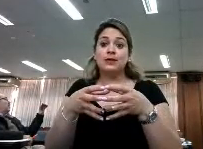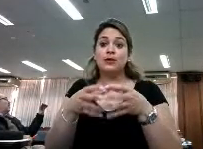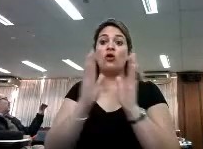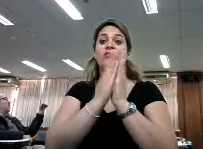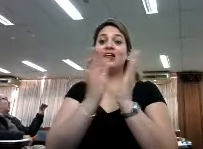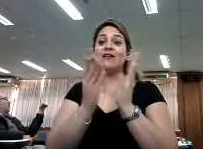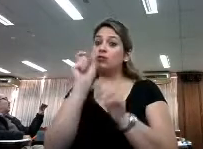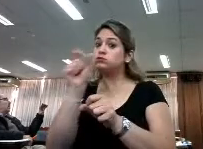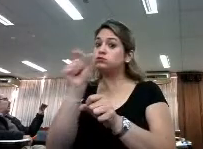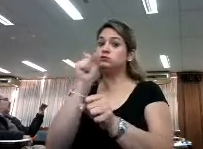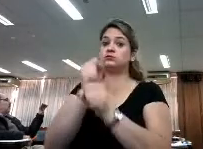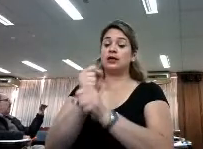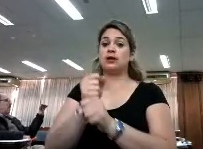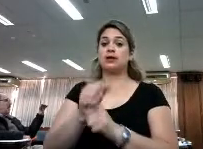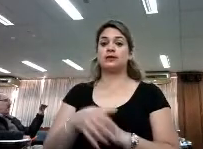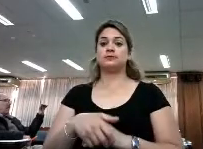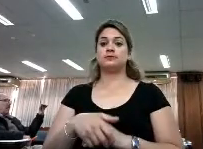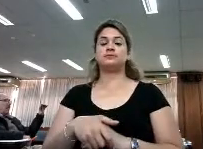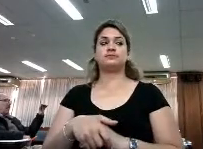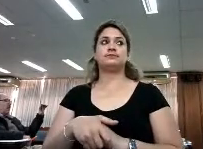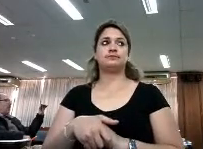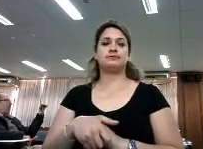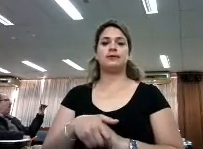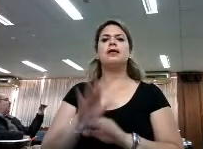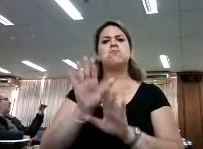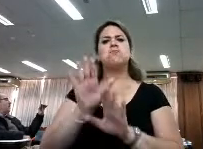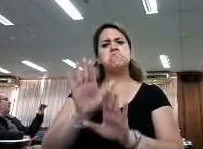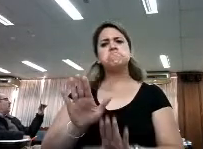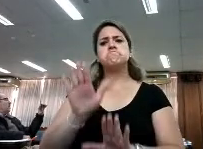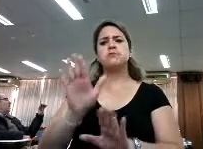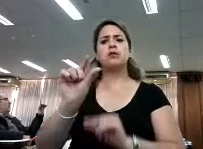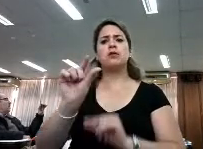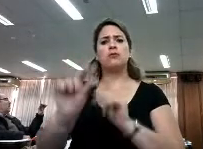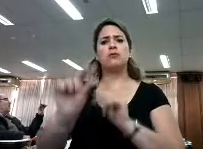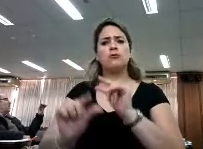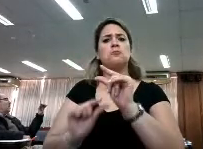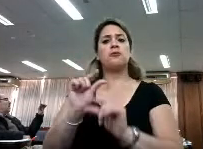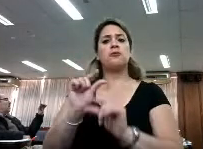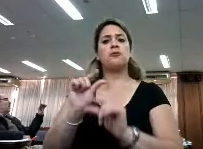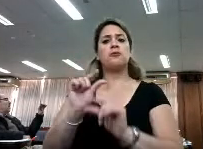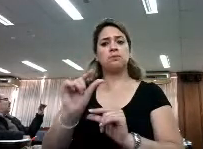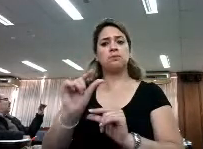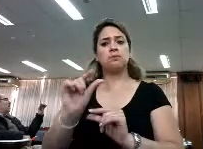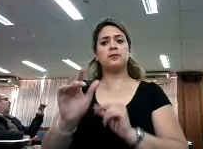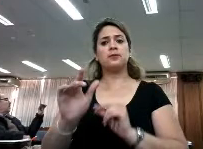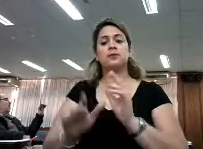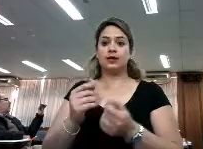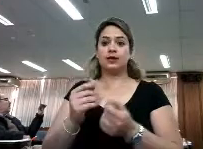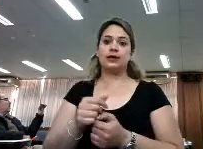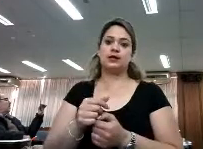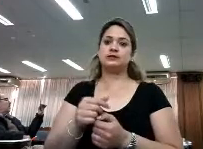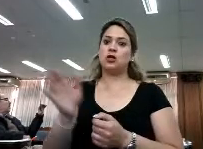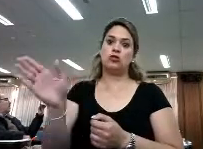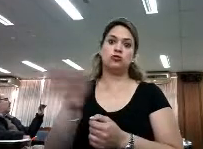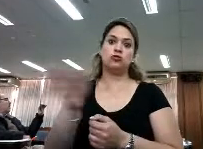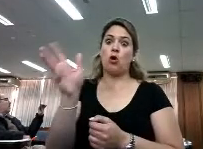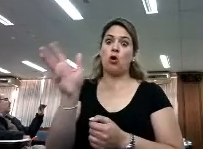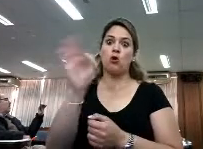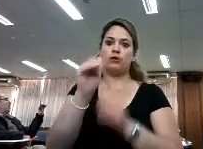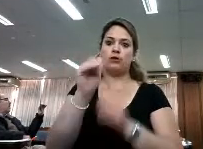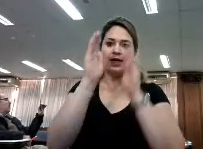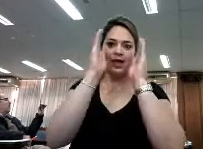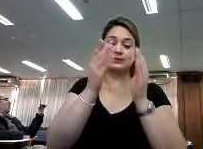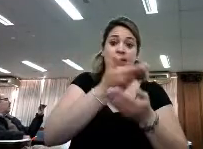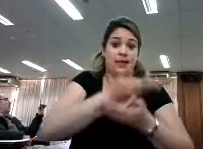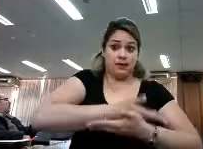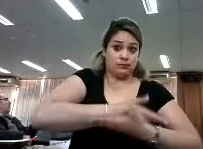biblioteca. Vamos despacito porque, bueno, es la atención diaria de todos los días y además